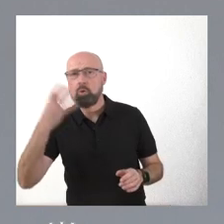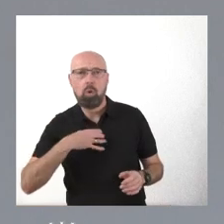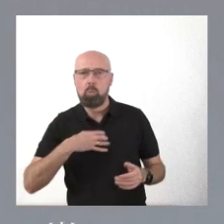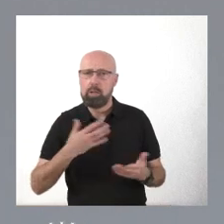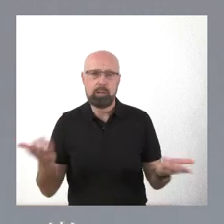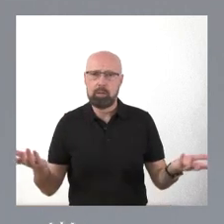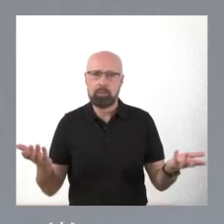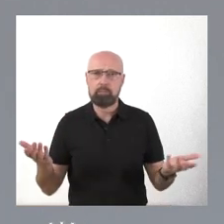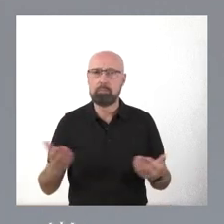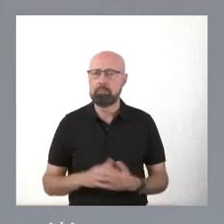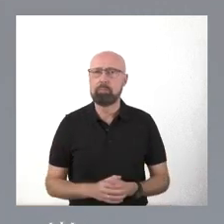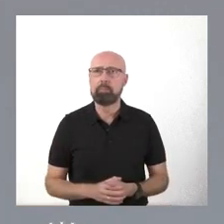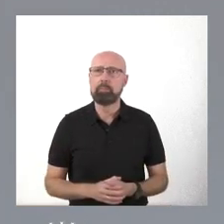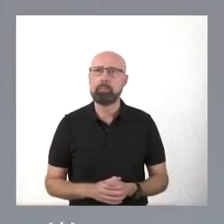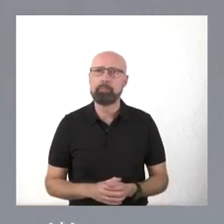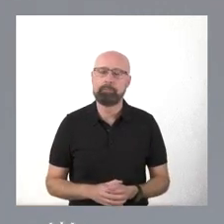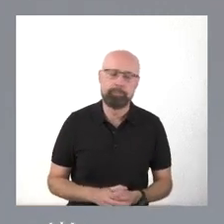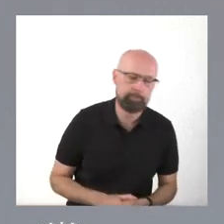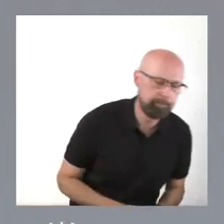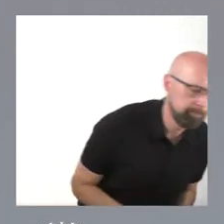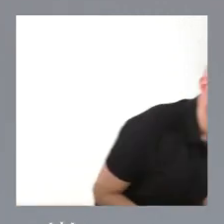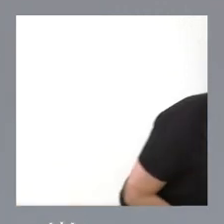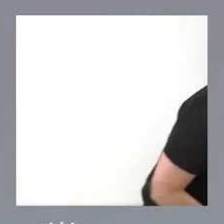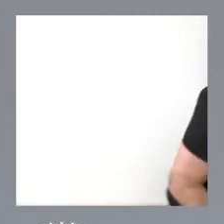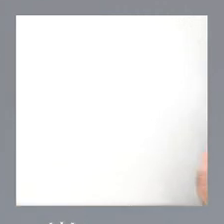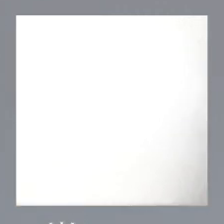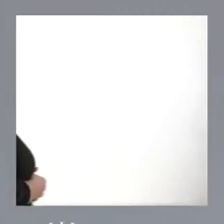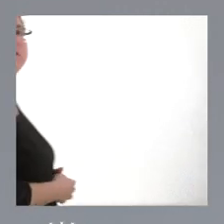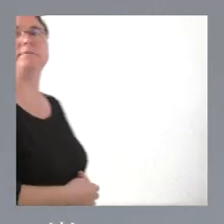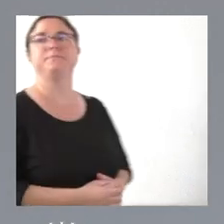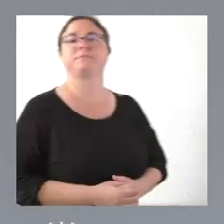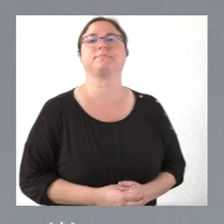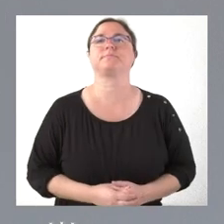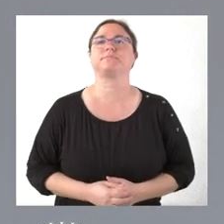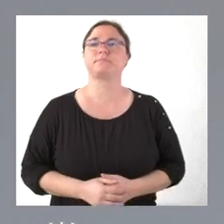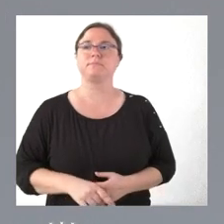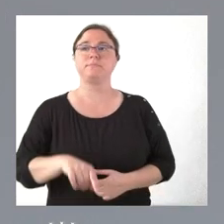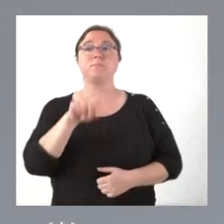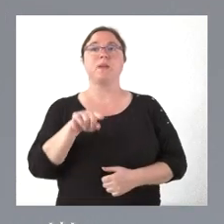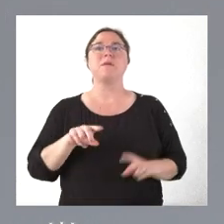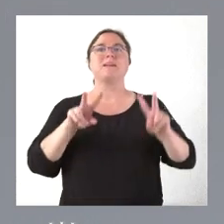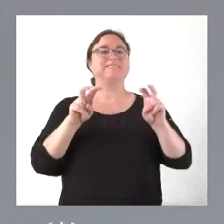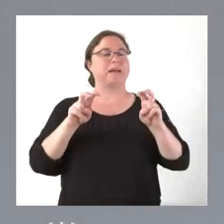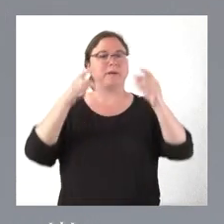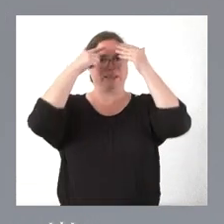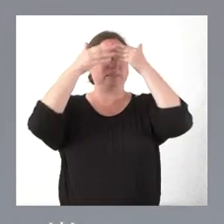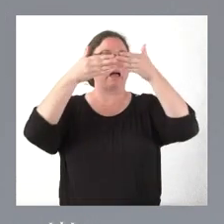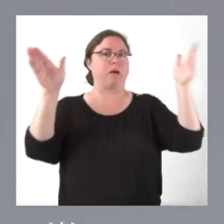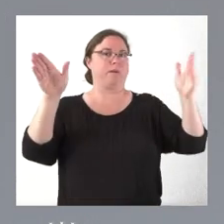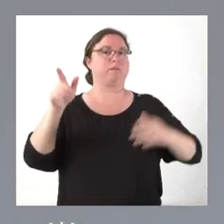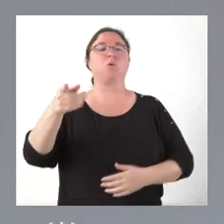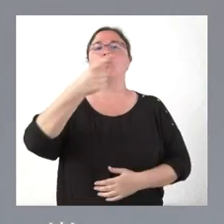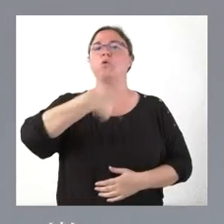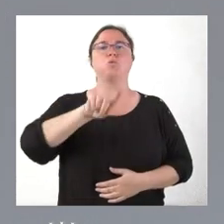De manera que esta es una cuestión que está abierta y que nosotros la vamos a seguir